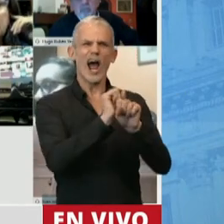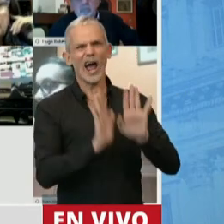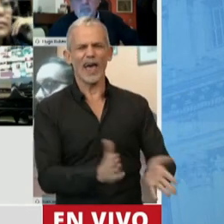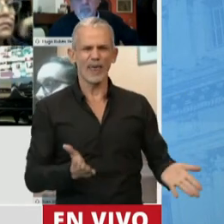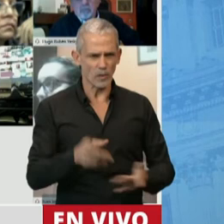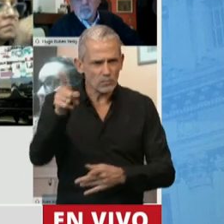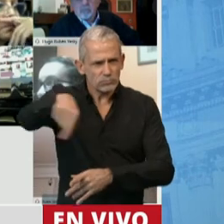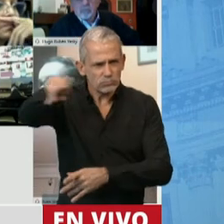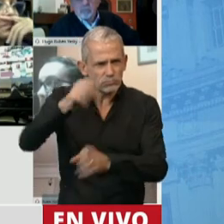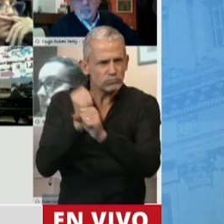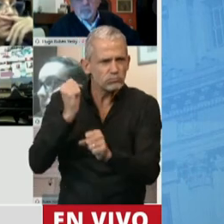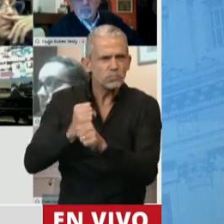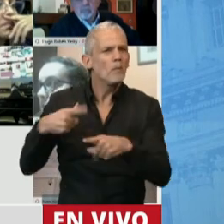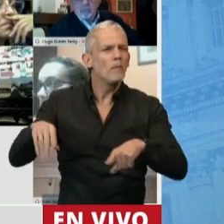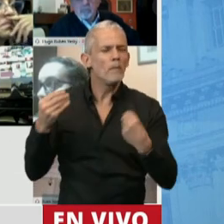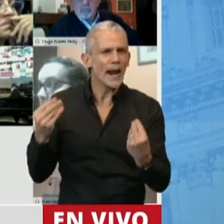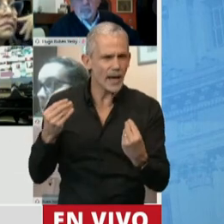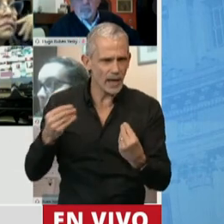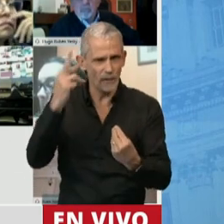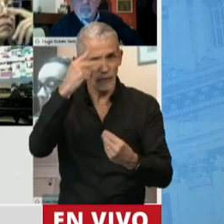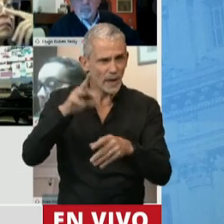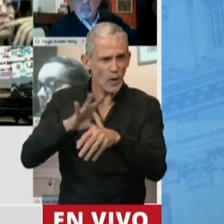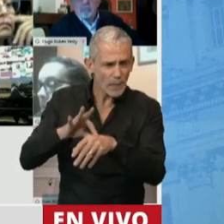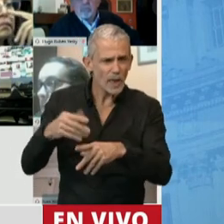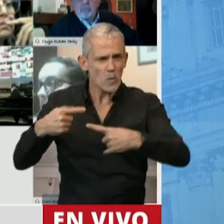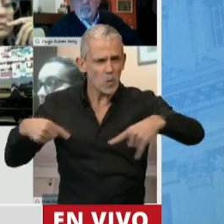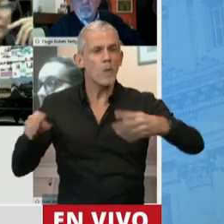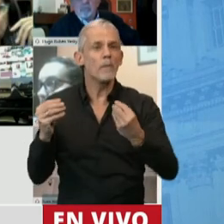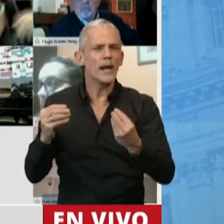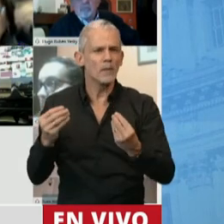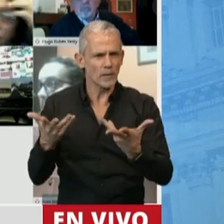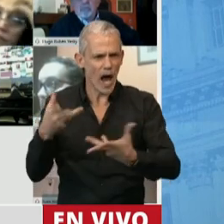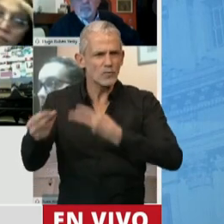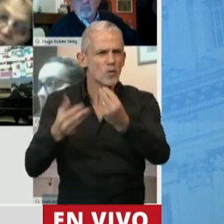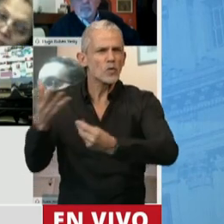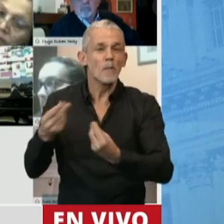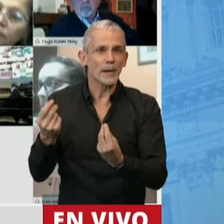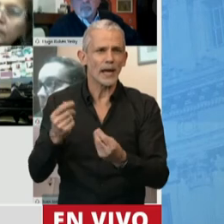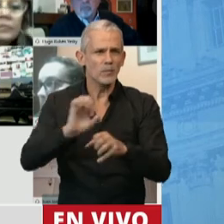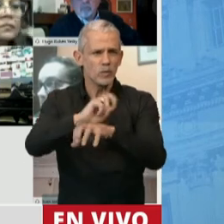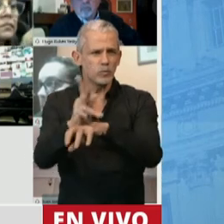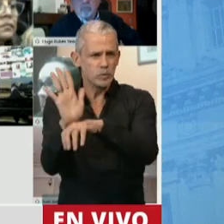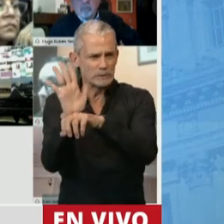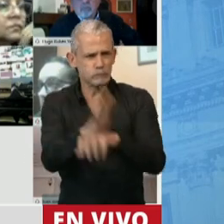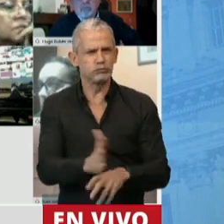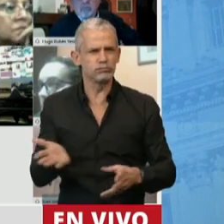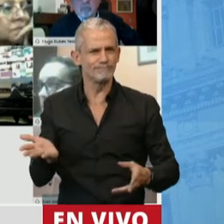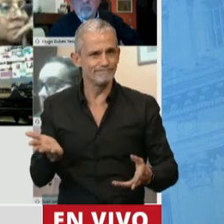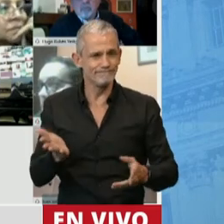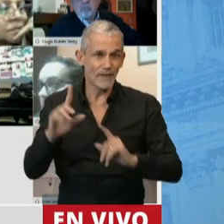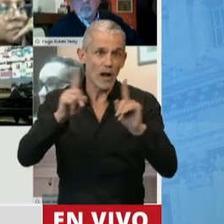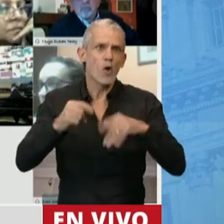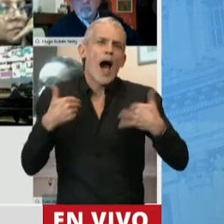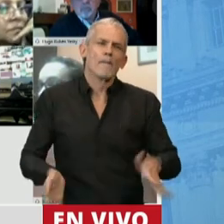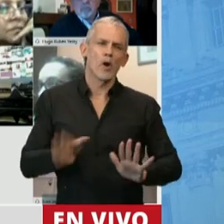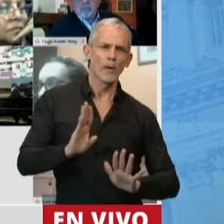que han trabajado para poder contribuir a vencer esta pandemia. Y no a algunos que